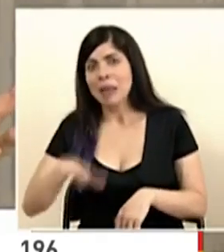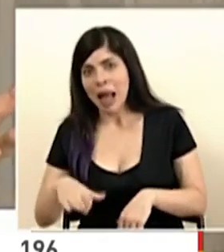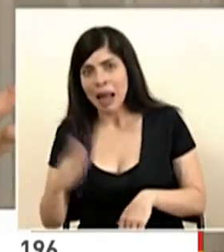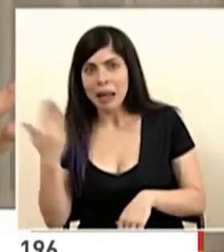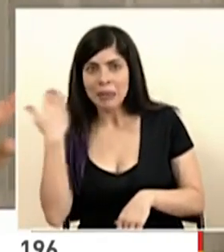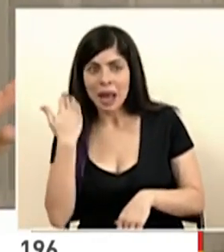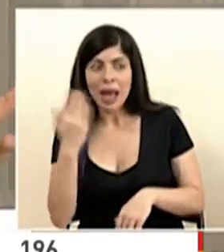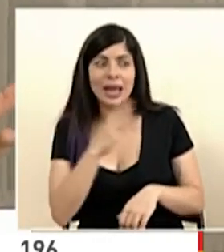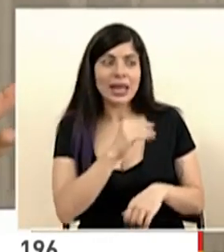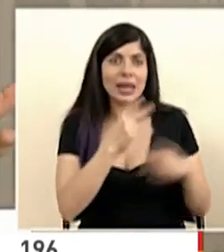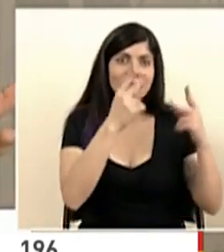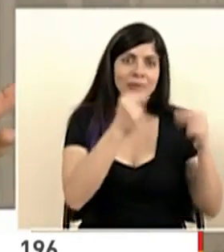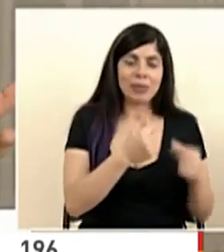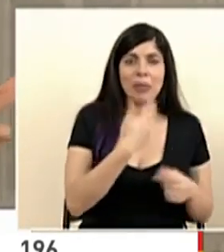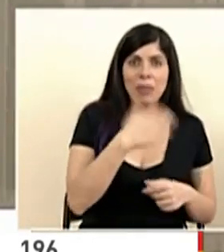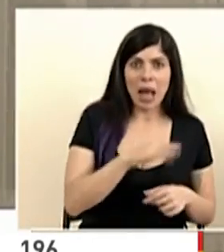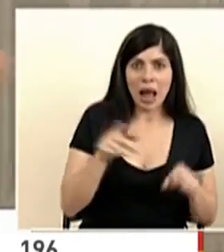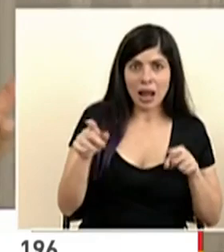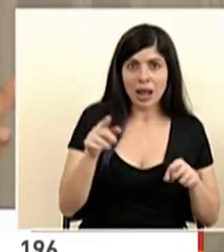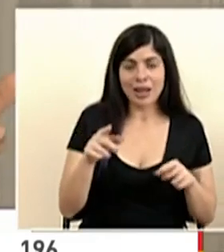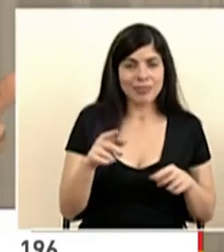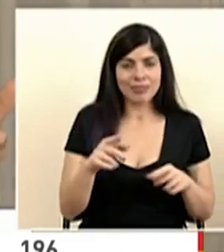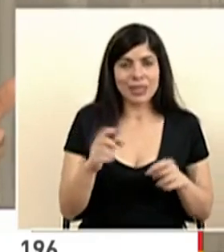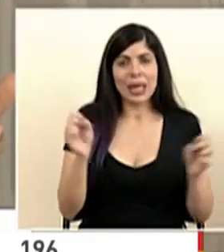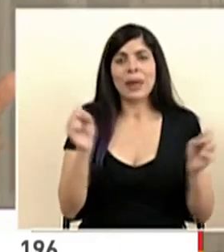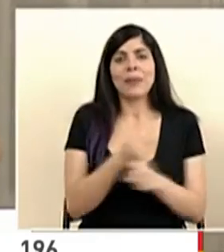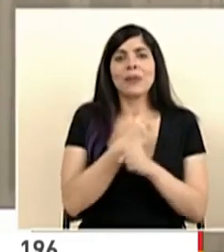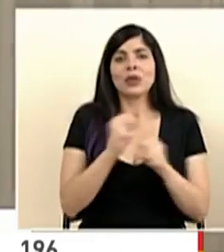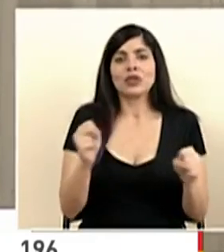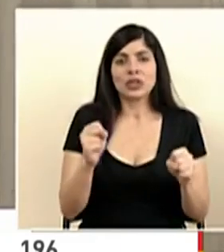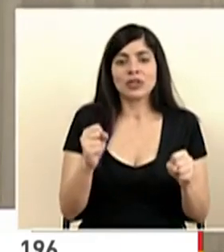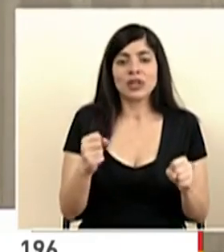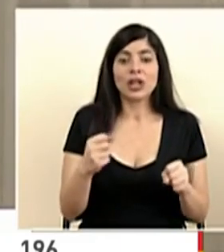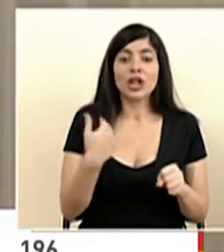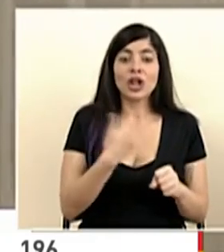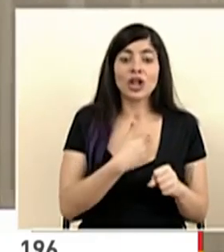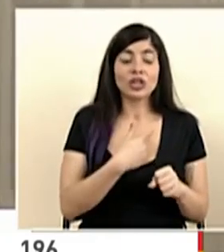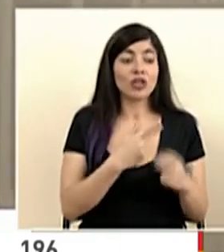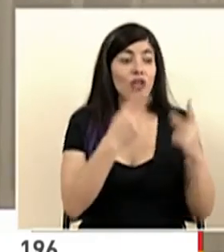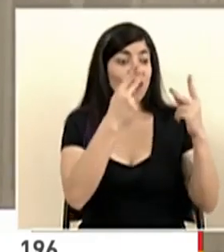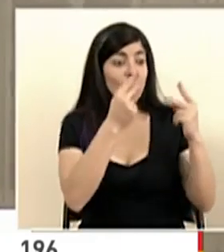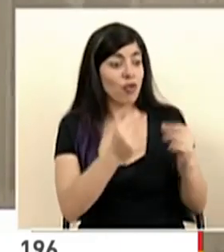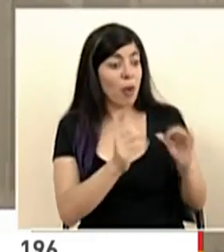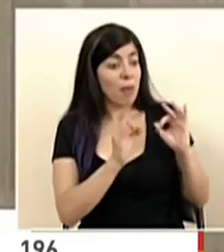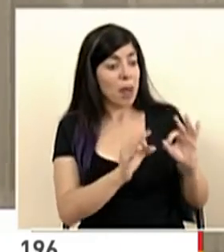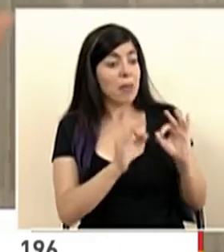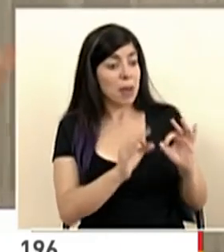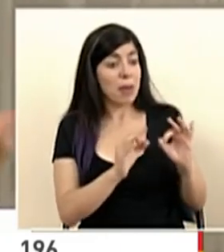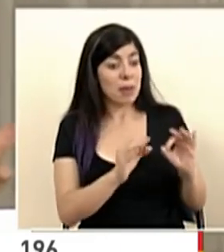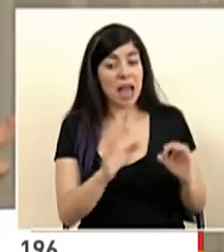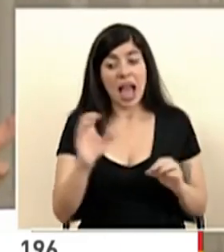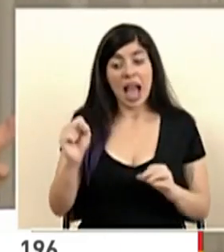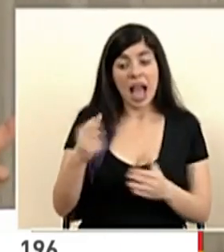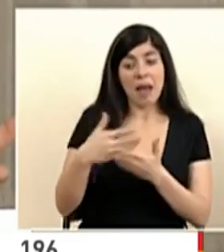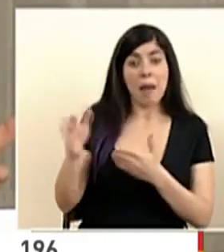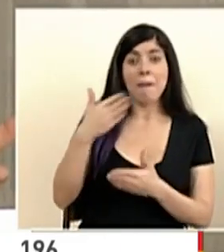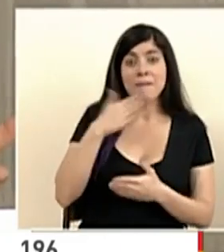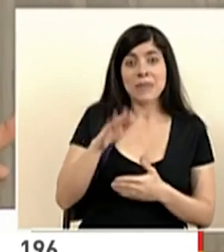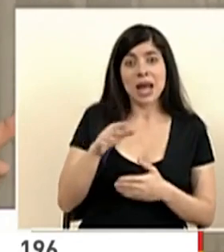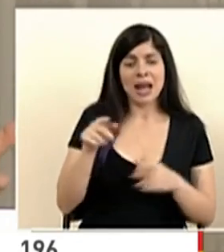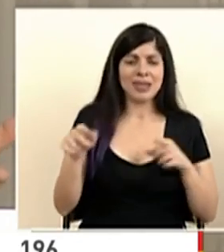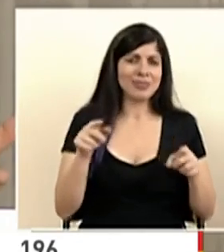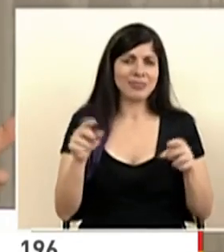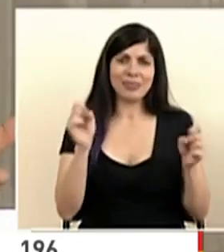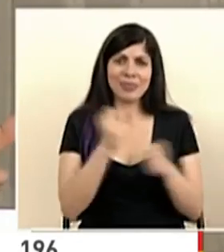a la Hacienda Pública y al país. No hay un escenario en que la Hacienda Pública esté bien pero la Caja esté mal